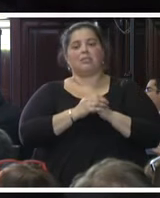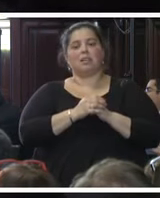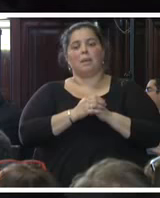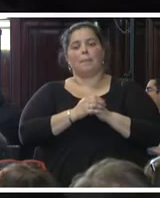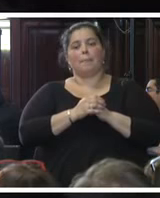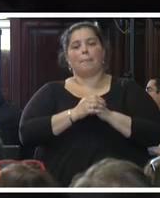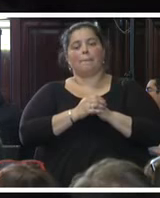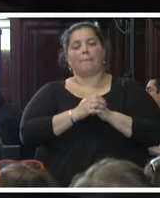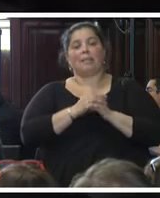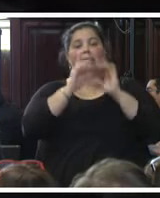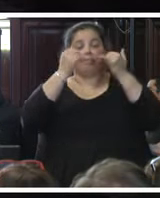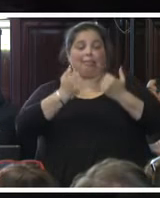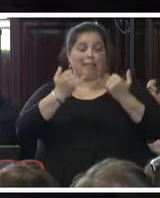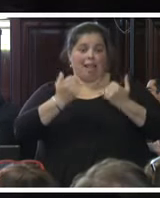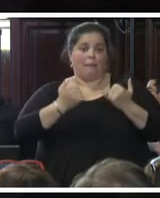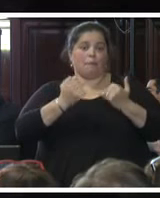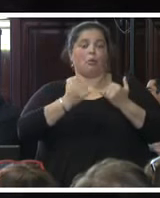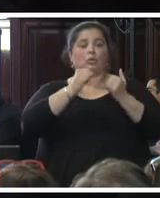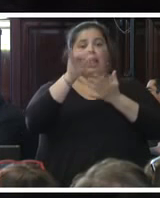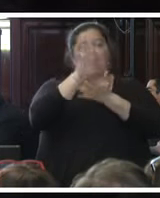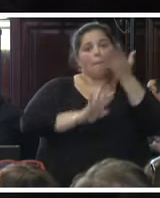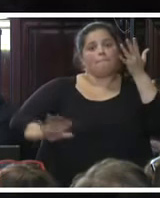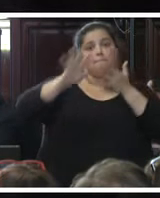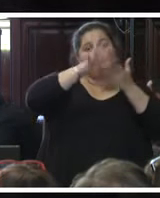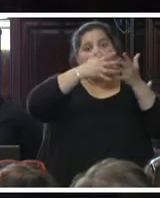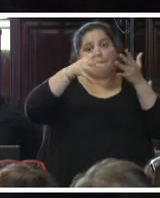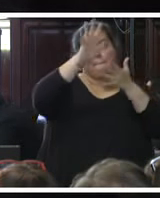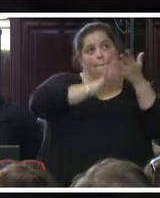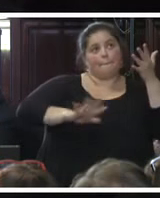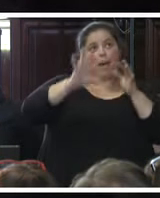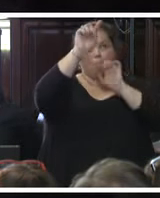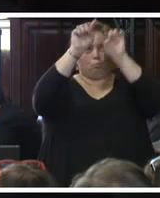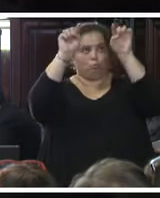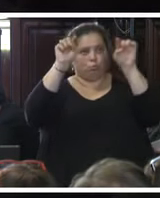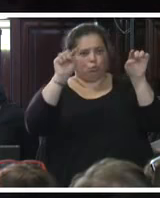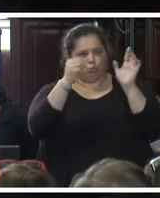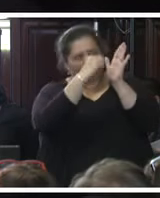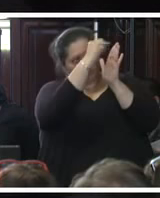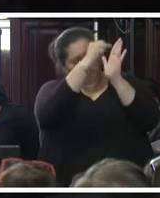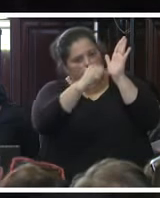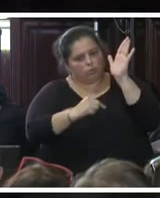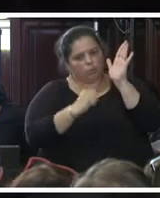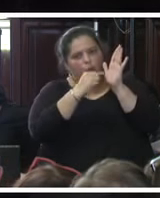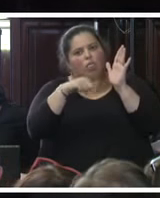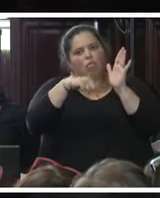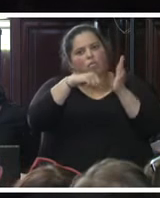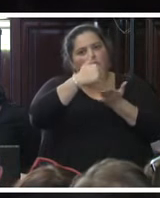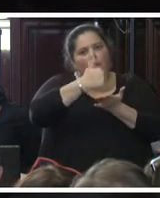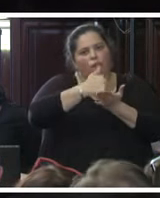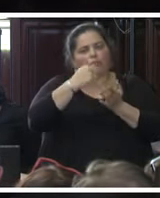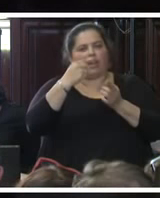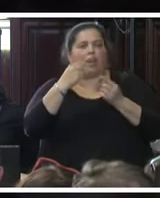Tenemos el mapa ya con los puntos en los que se detectan los lugares que, a juicio de nuestros